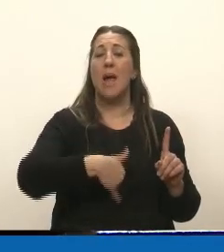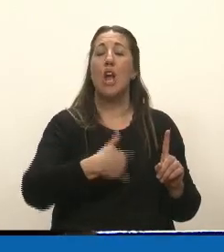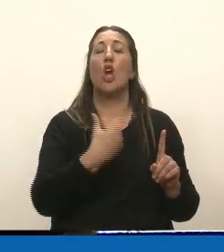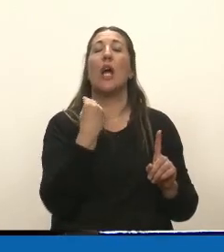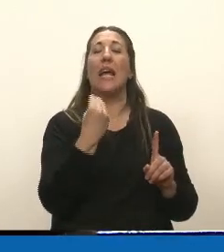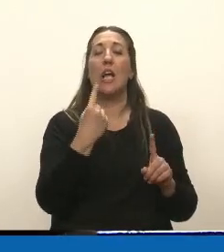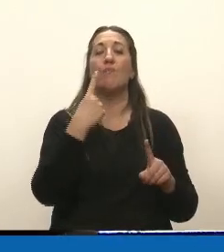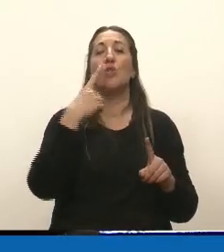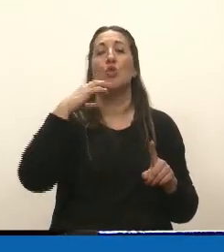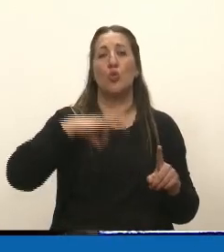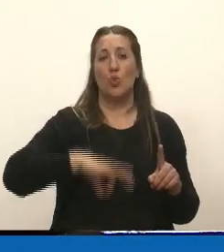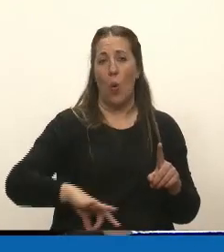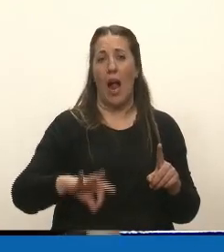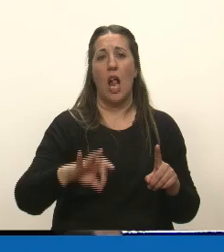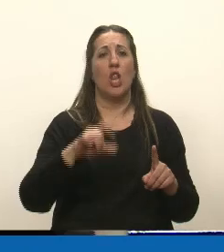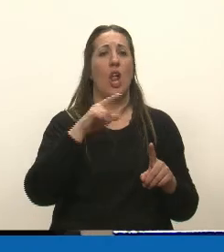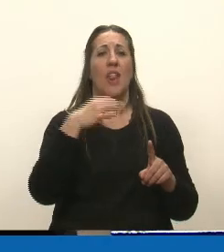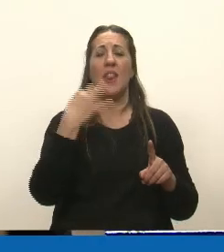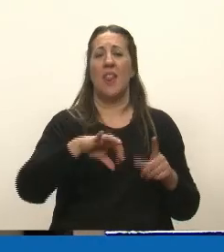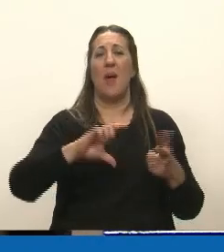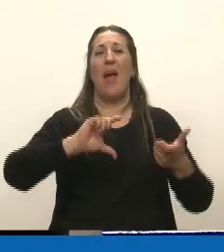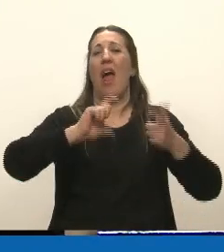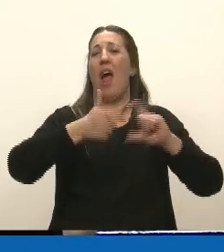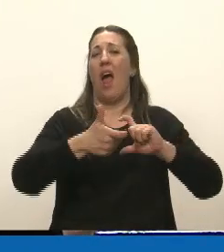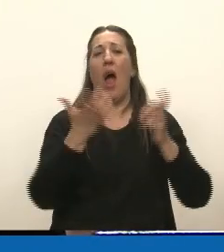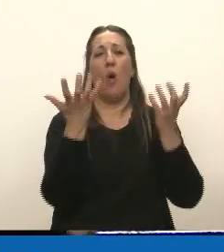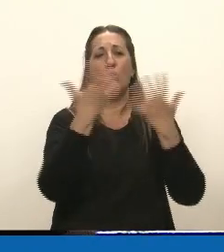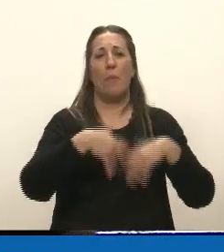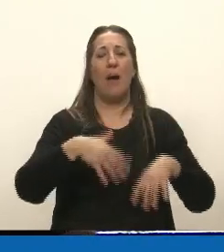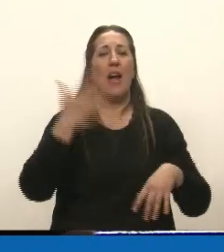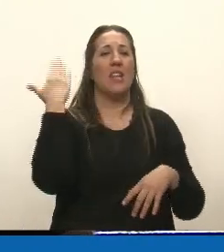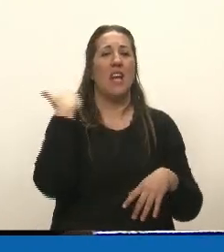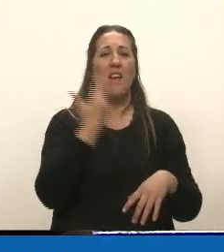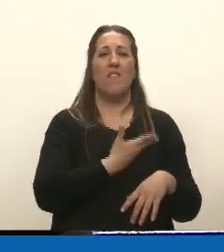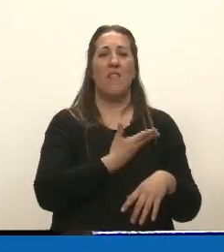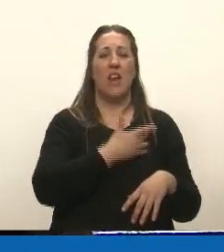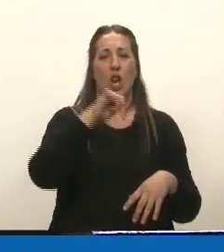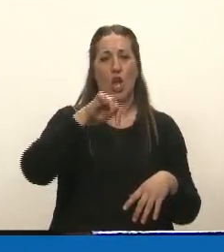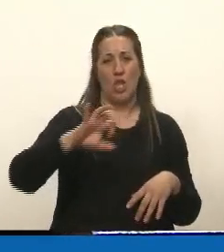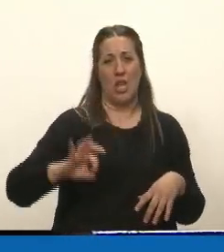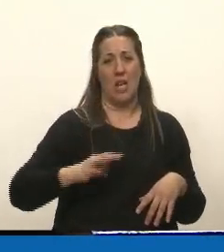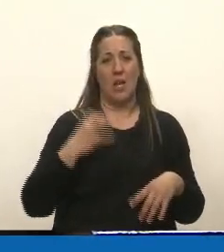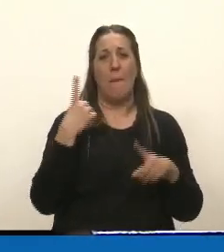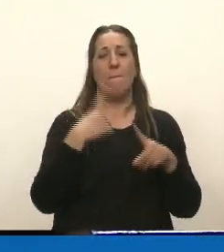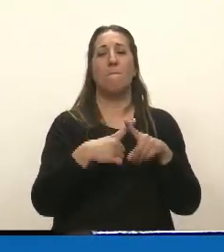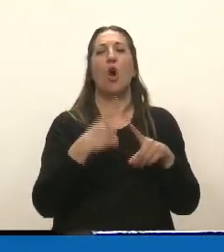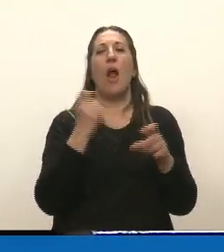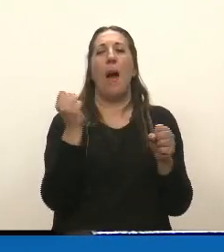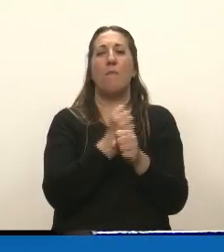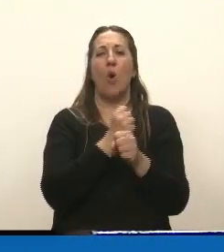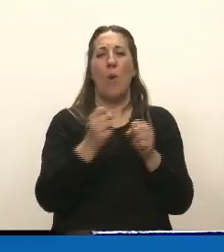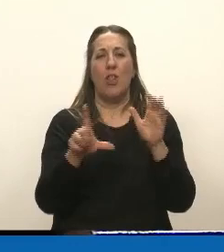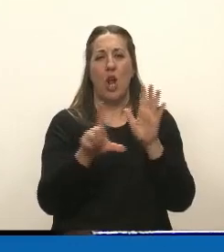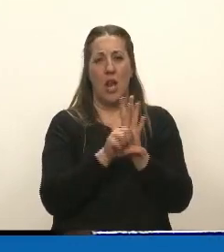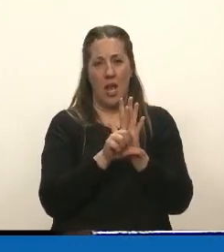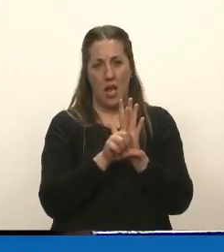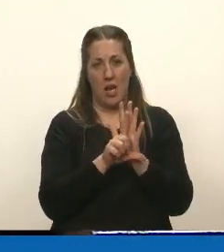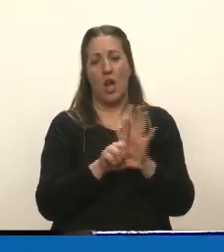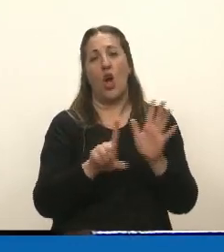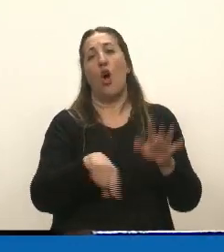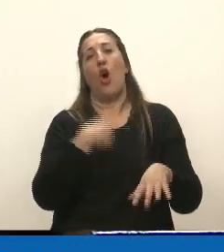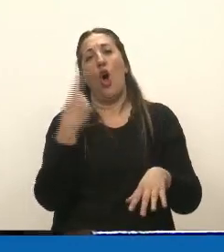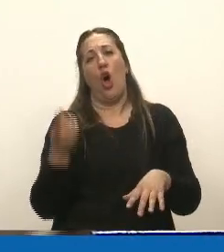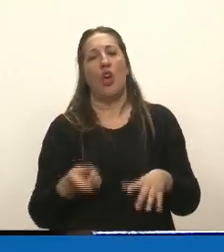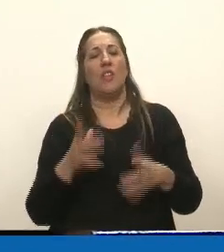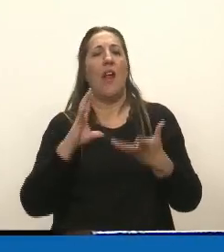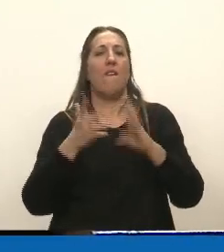haber producido automáticamente en el mes de febrero de este año y a partir de que se sancione la ley. Claro, otro mecanismo